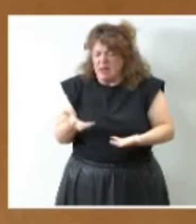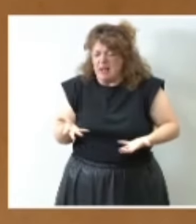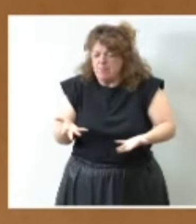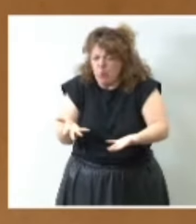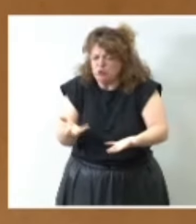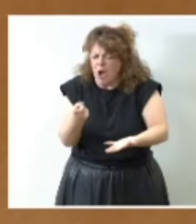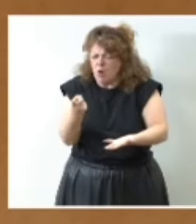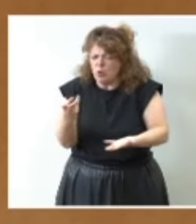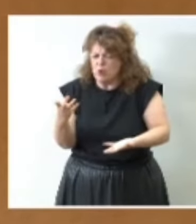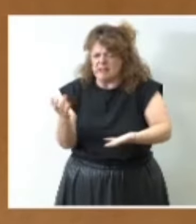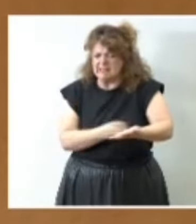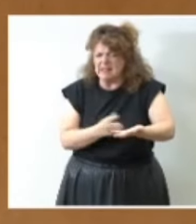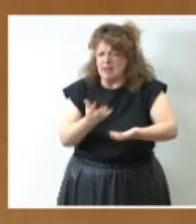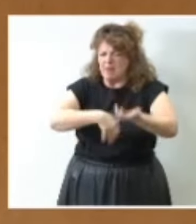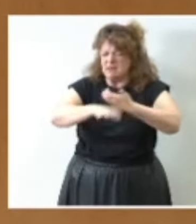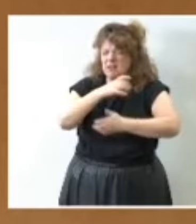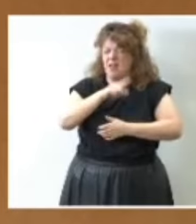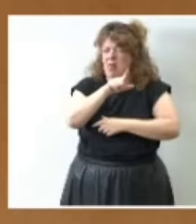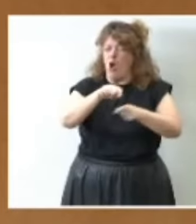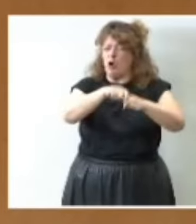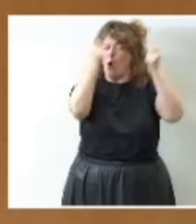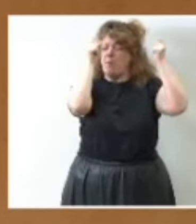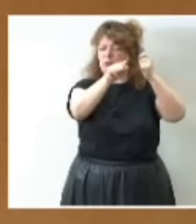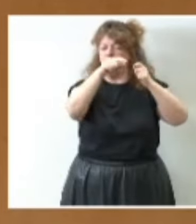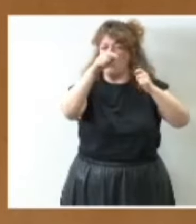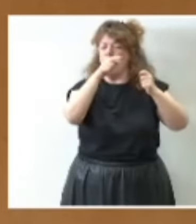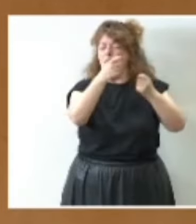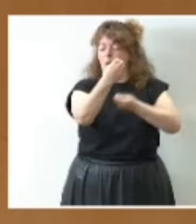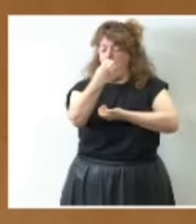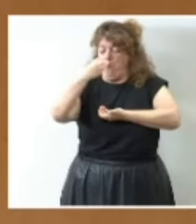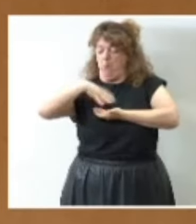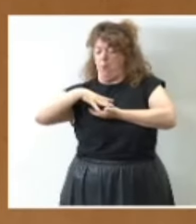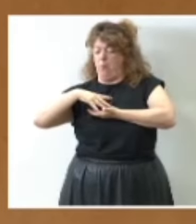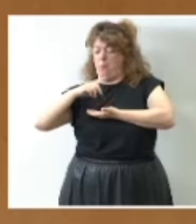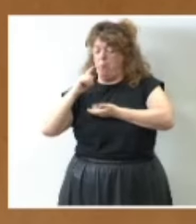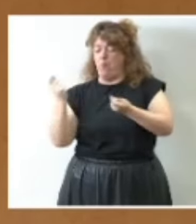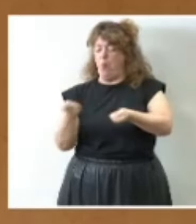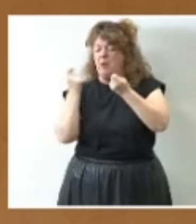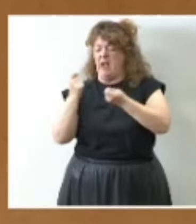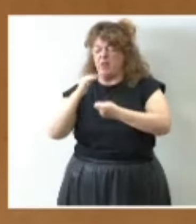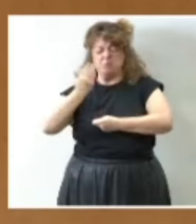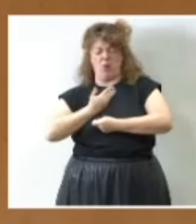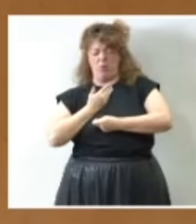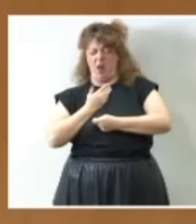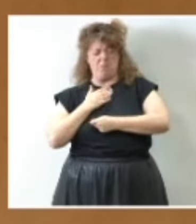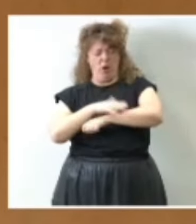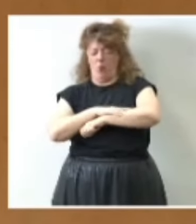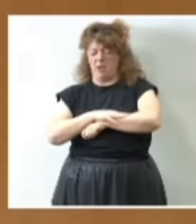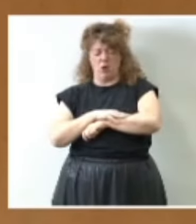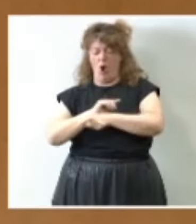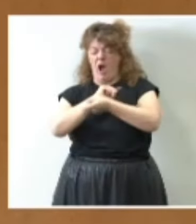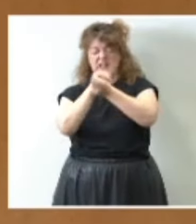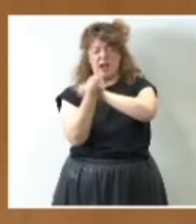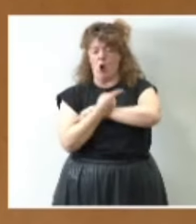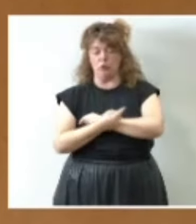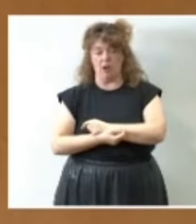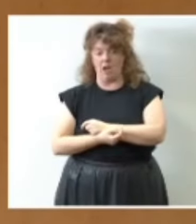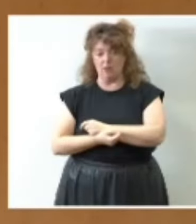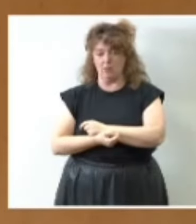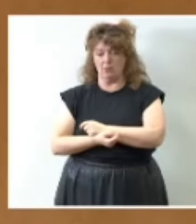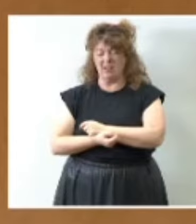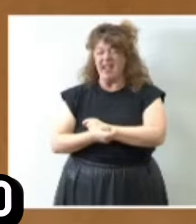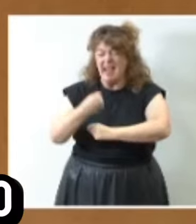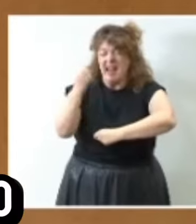por tanto desmontar esa tesis de que la publicación de los datos es perjudicial para el gobierno todo lo contrario ¿sabe usted que